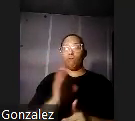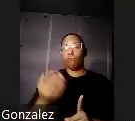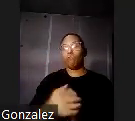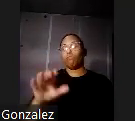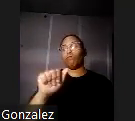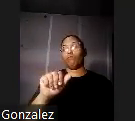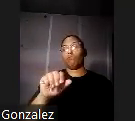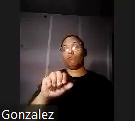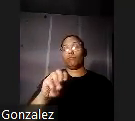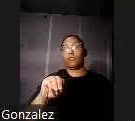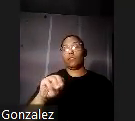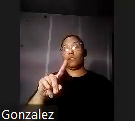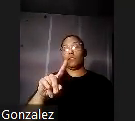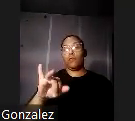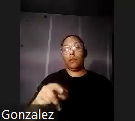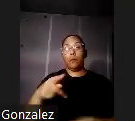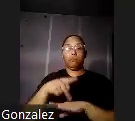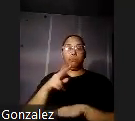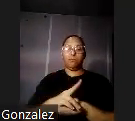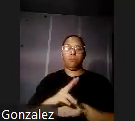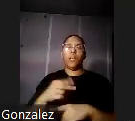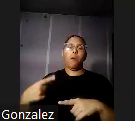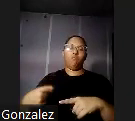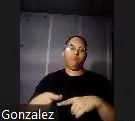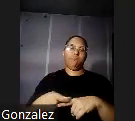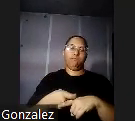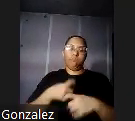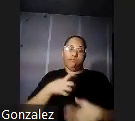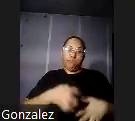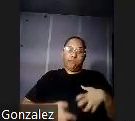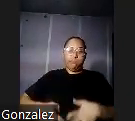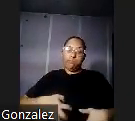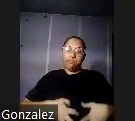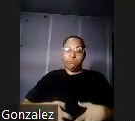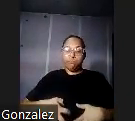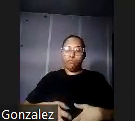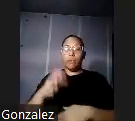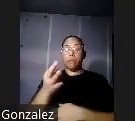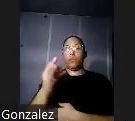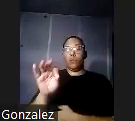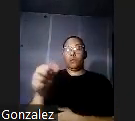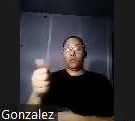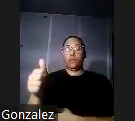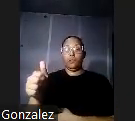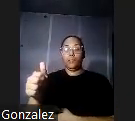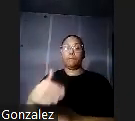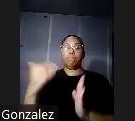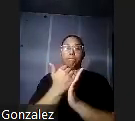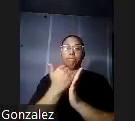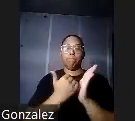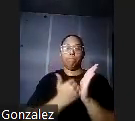puertorriqueños se debió a parásitos intestinales en 1910 Ashford figuró en la lista de los